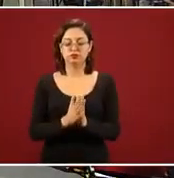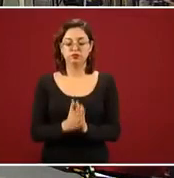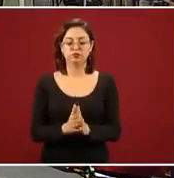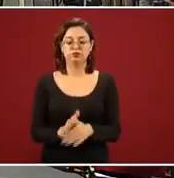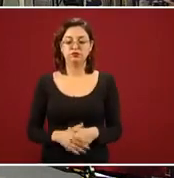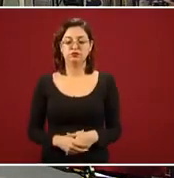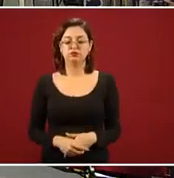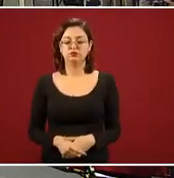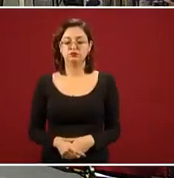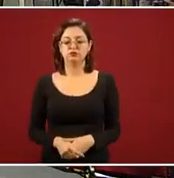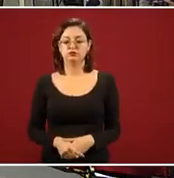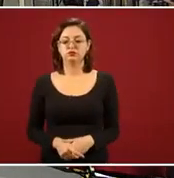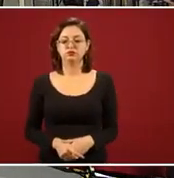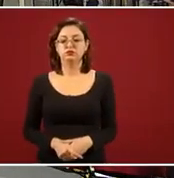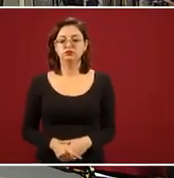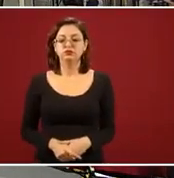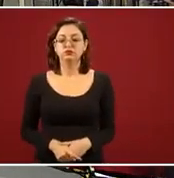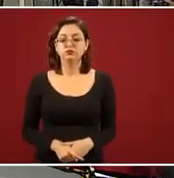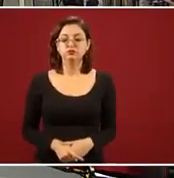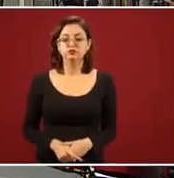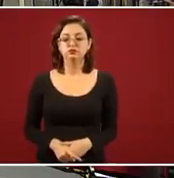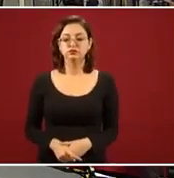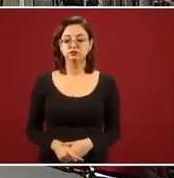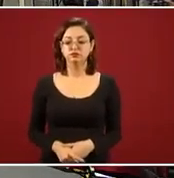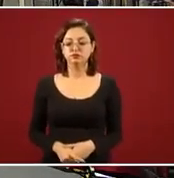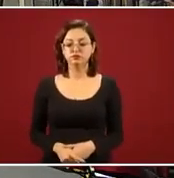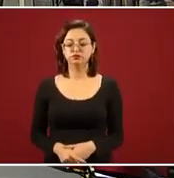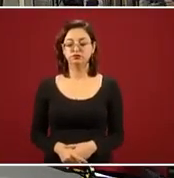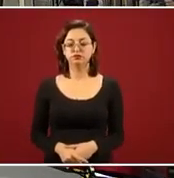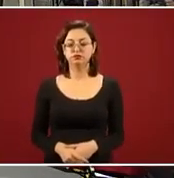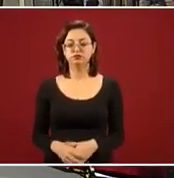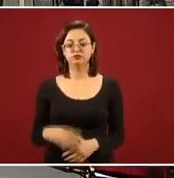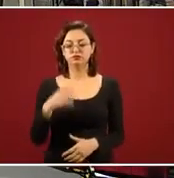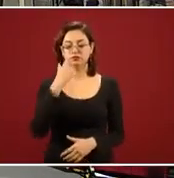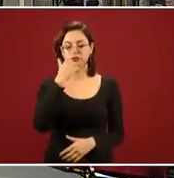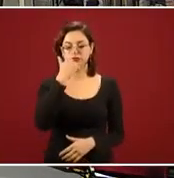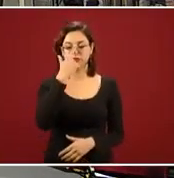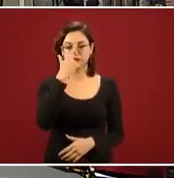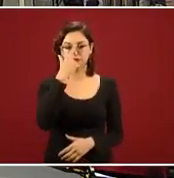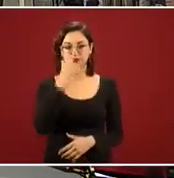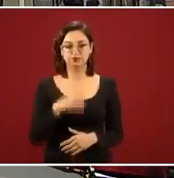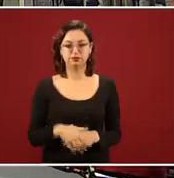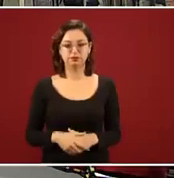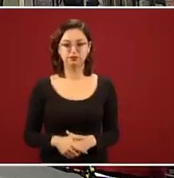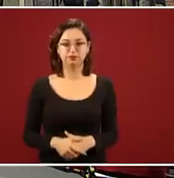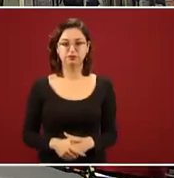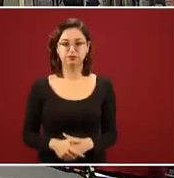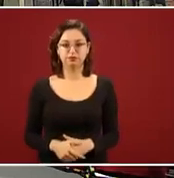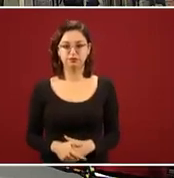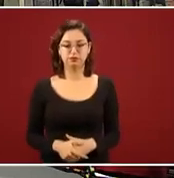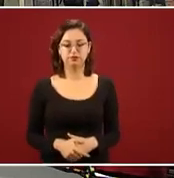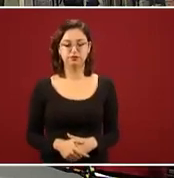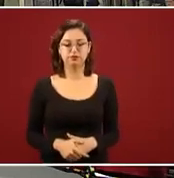para que